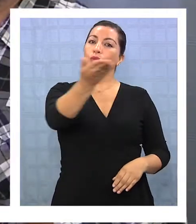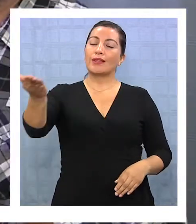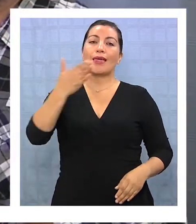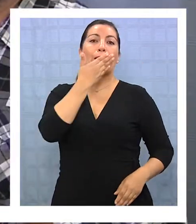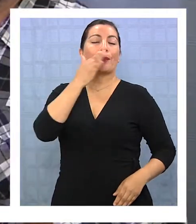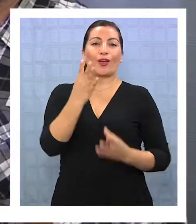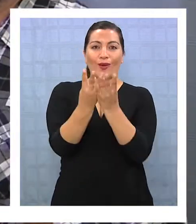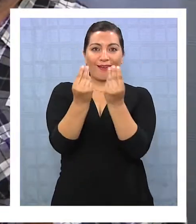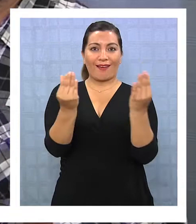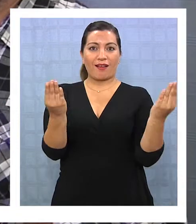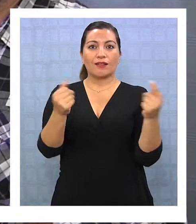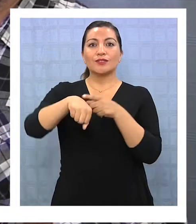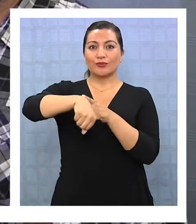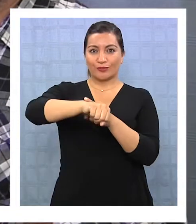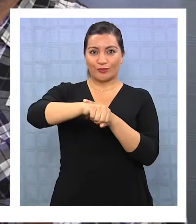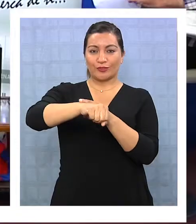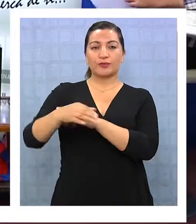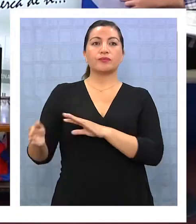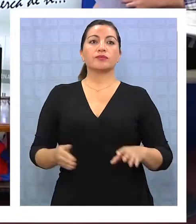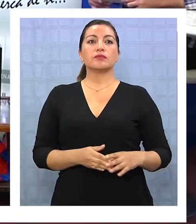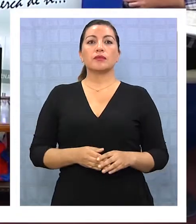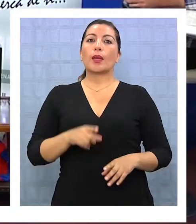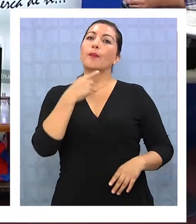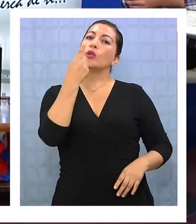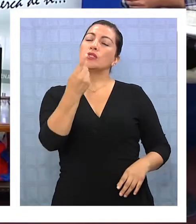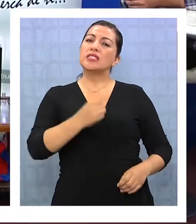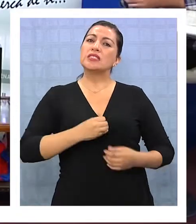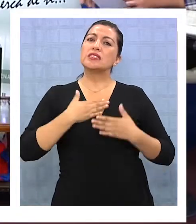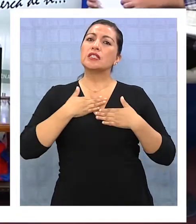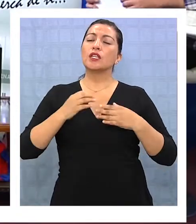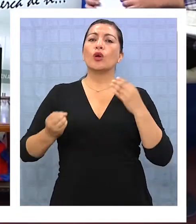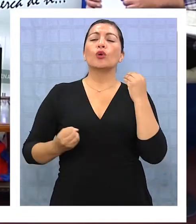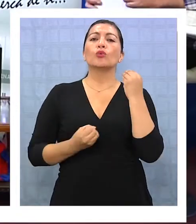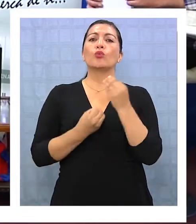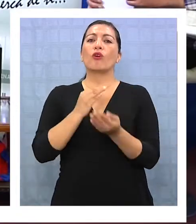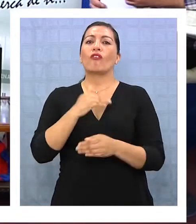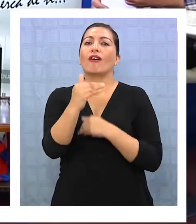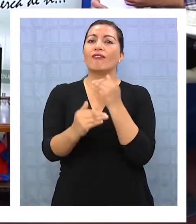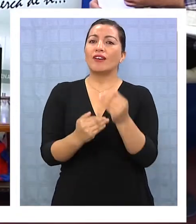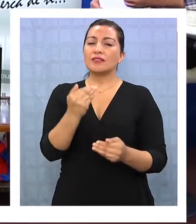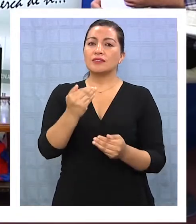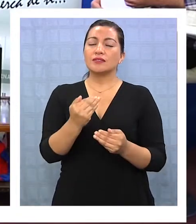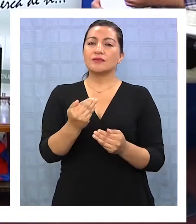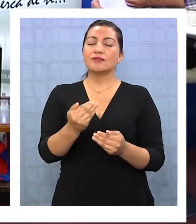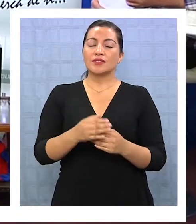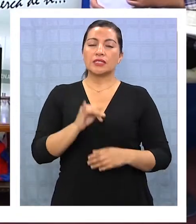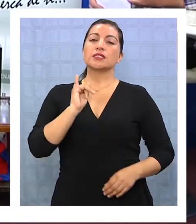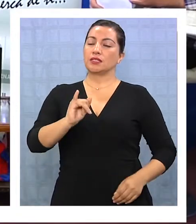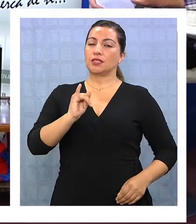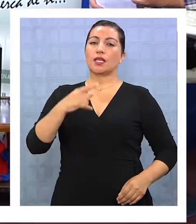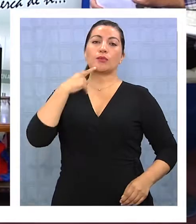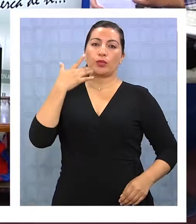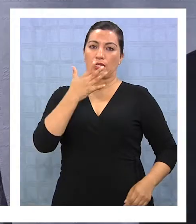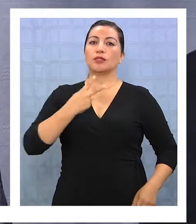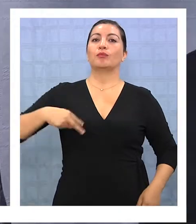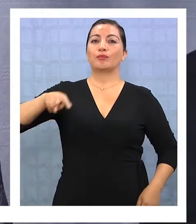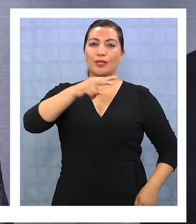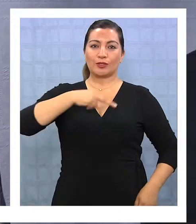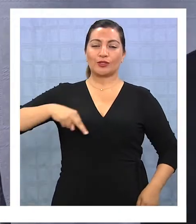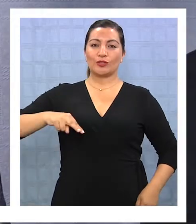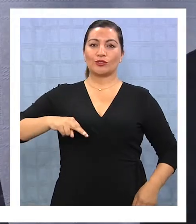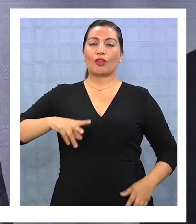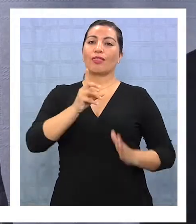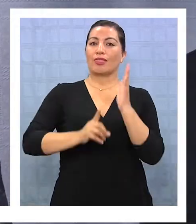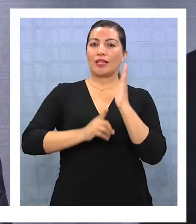ustedes la mejor calidad en el fútbol. ¿Lo sientes como un nuevo paso del canal, me imagino? claro, sí. Es importante para nosotros,